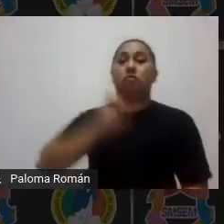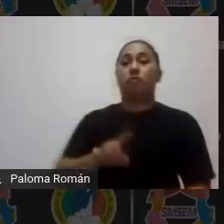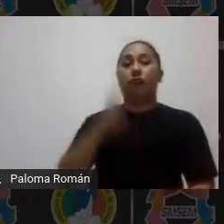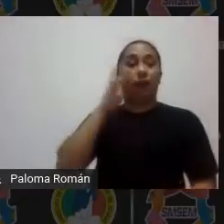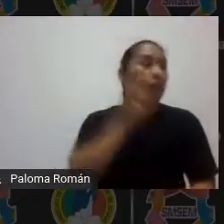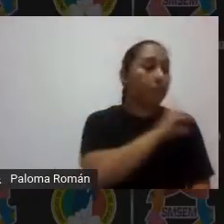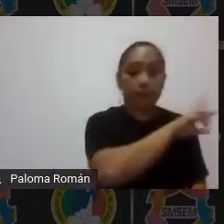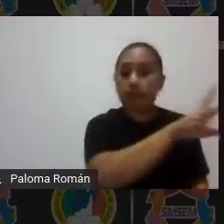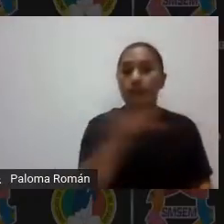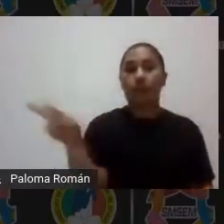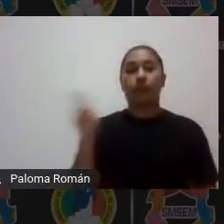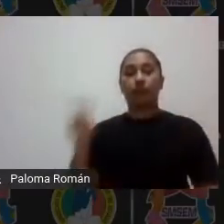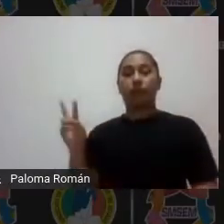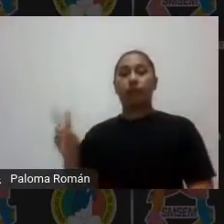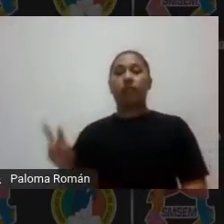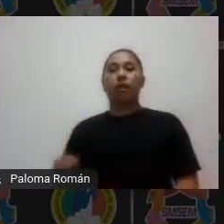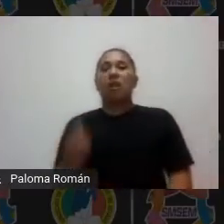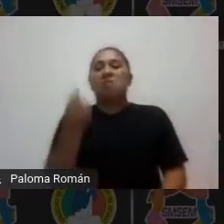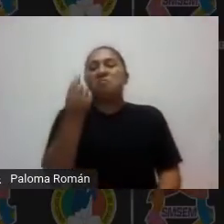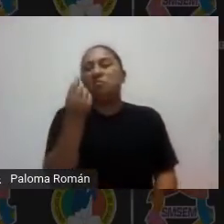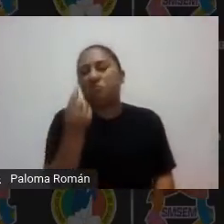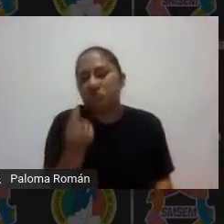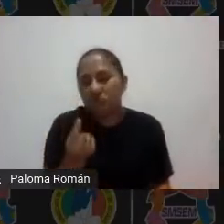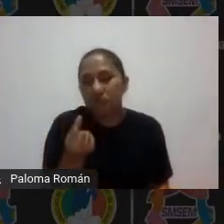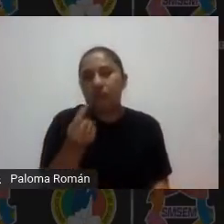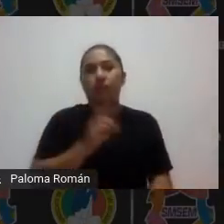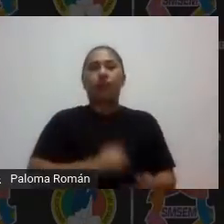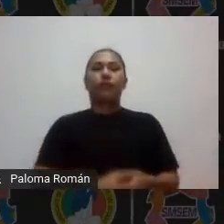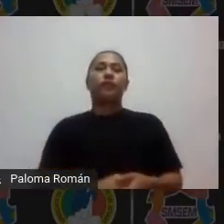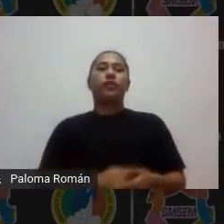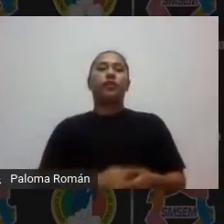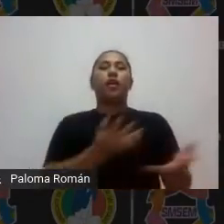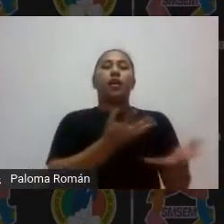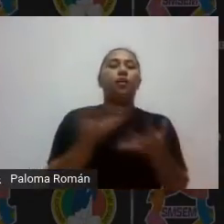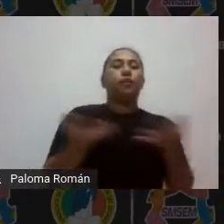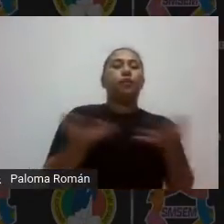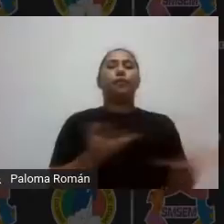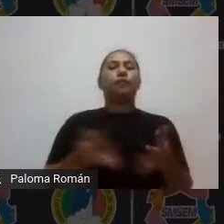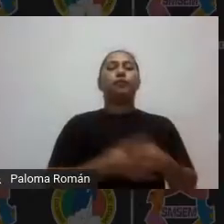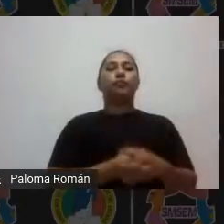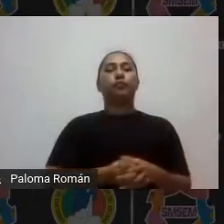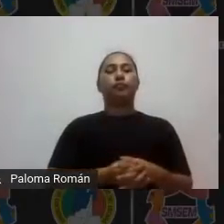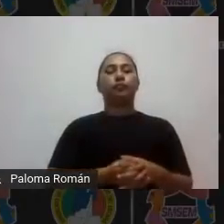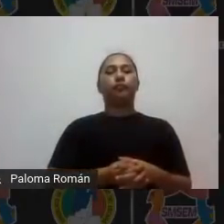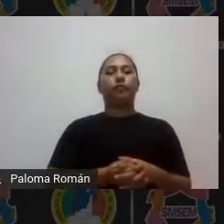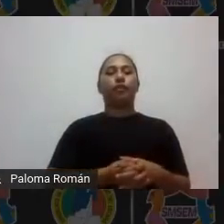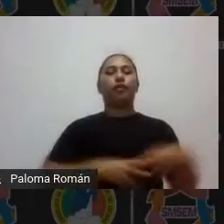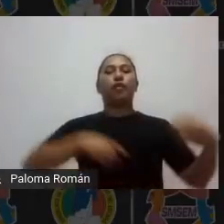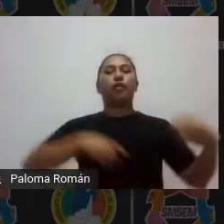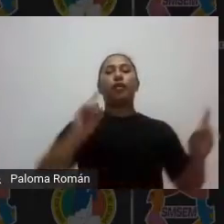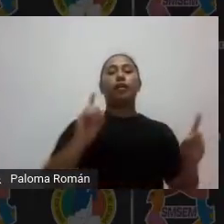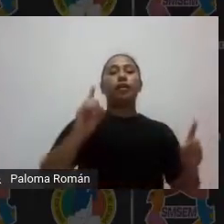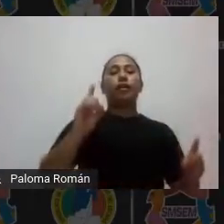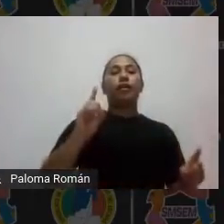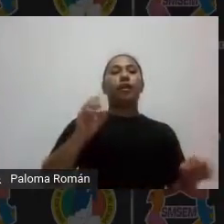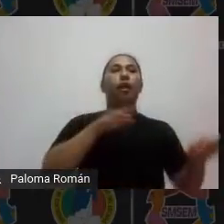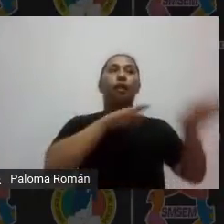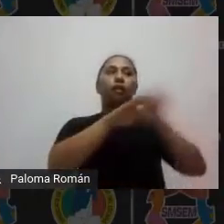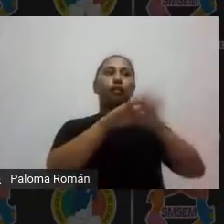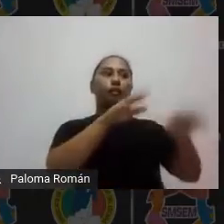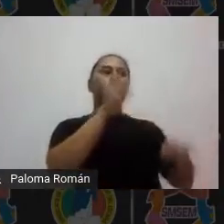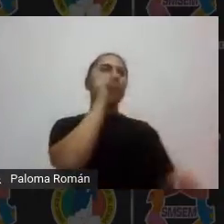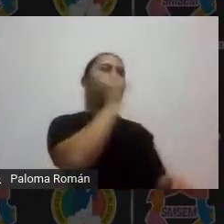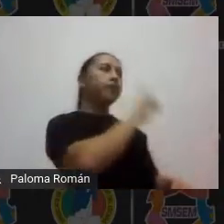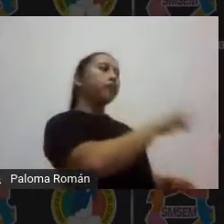ver por un pequeño y breve espacio un breve momento el desarrollo de sus competencias que han